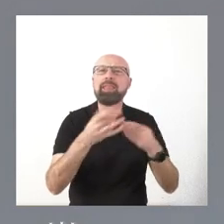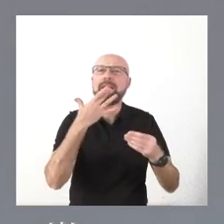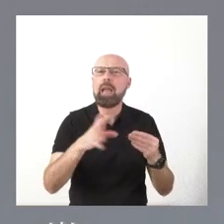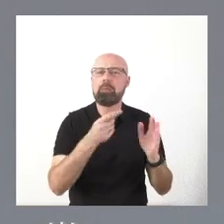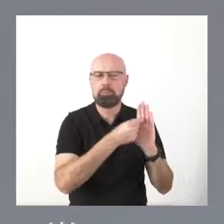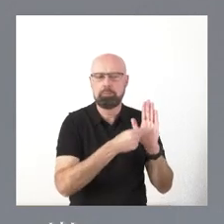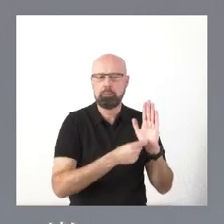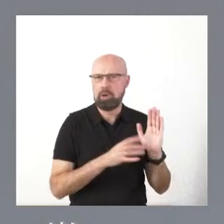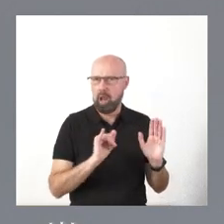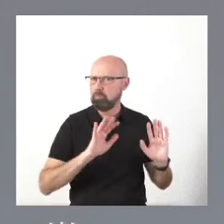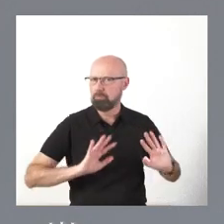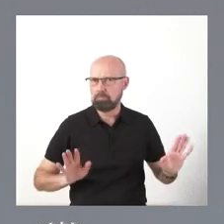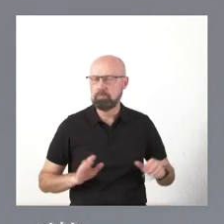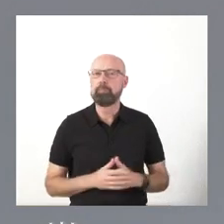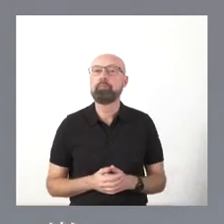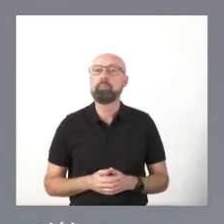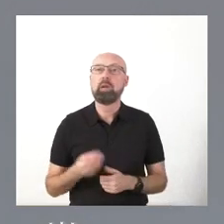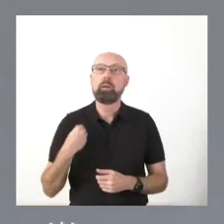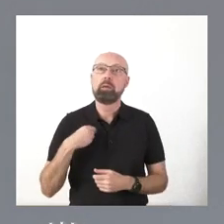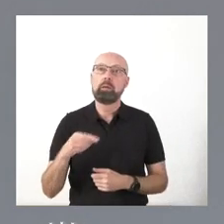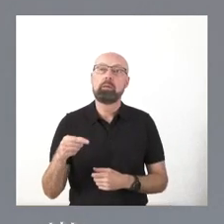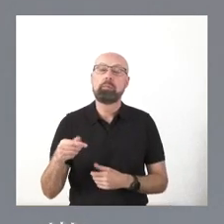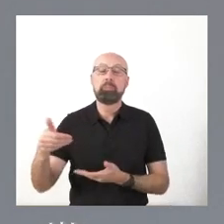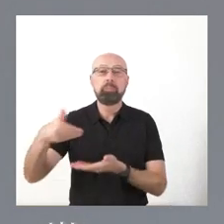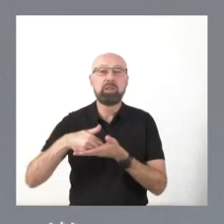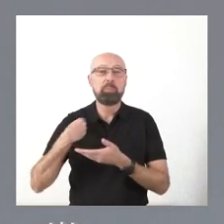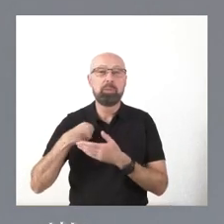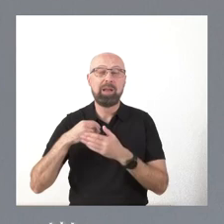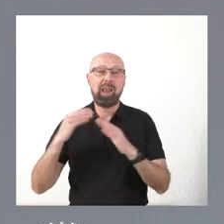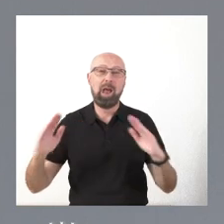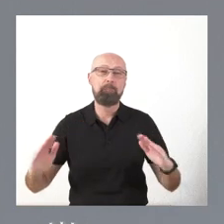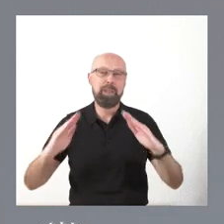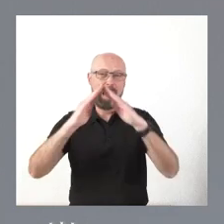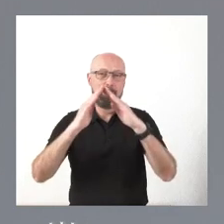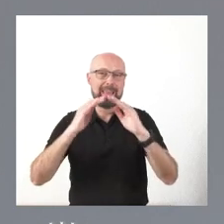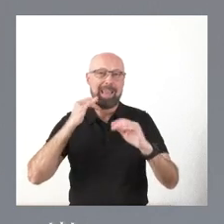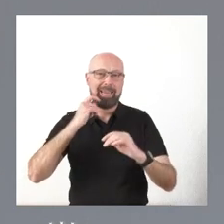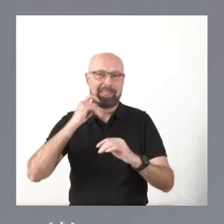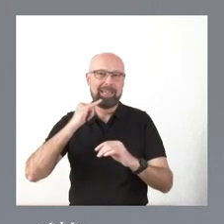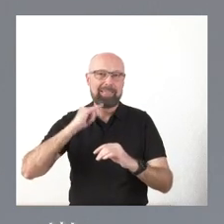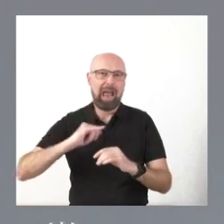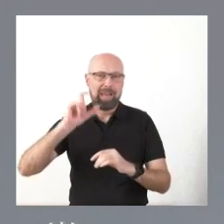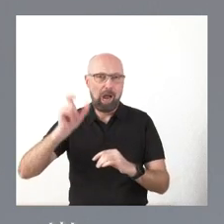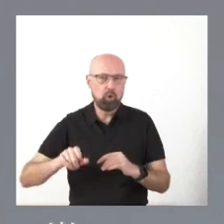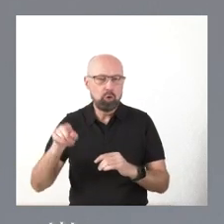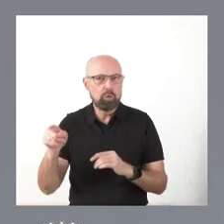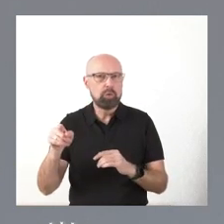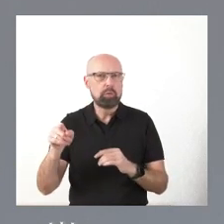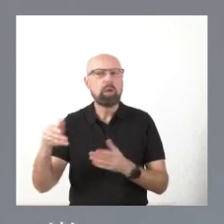La petición de la pirámide de los italianos, la verdad es que fue una petición que llegó muy bien argumentada,